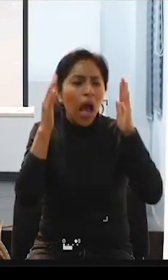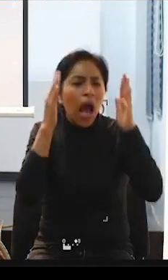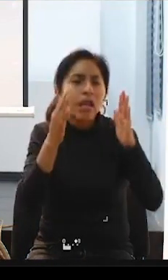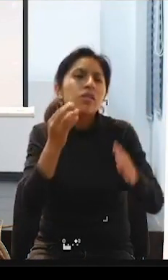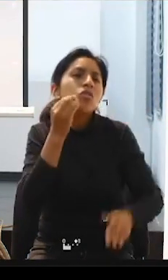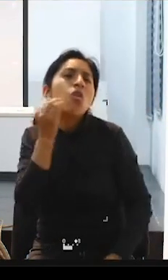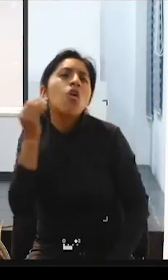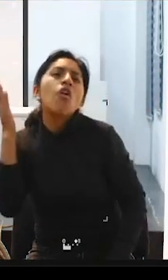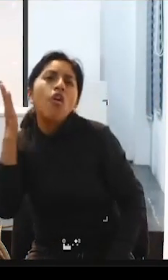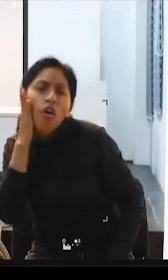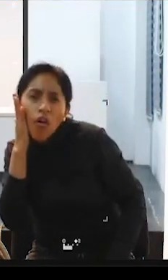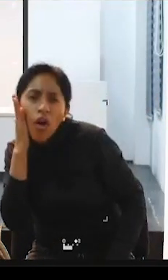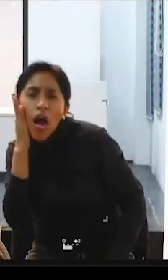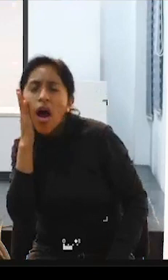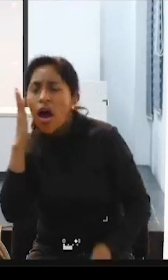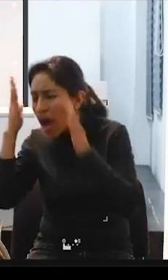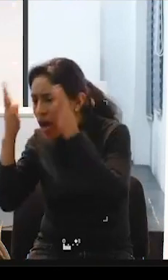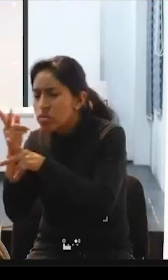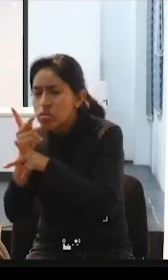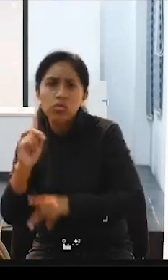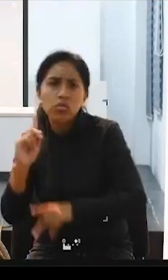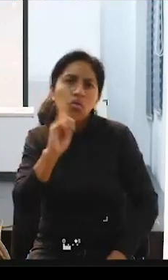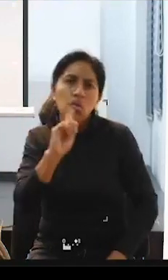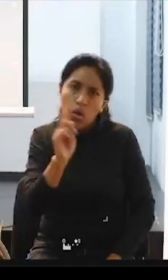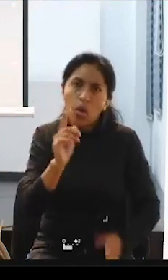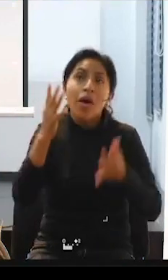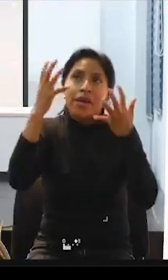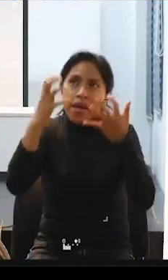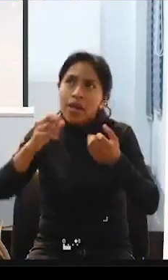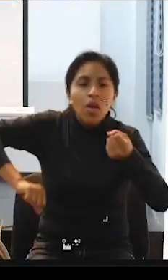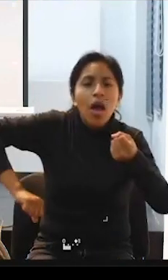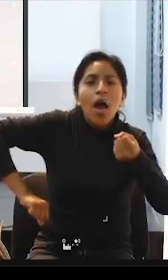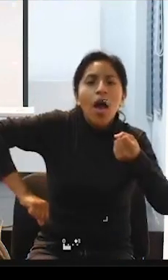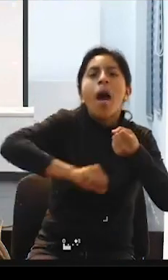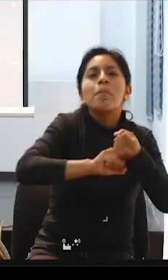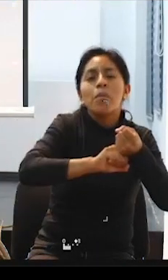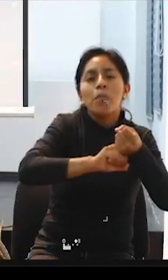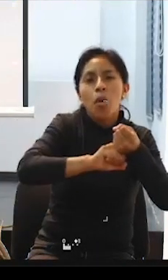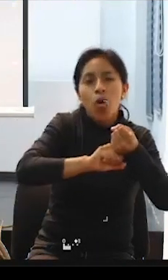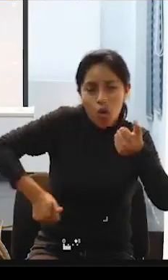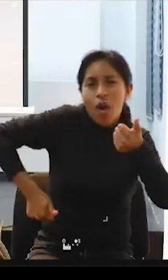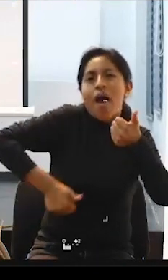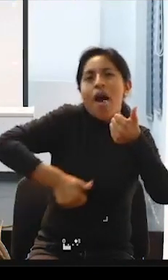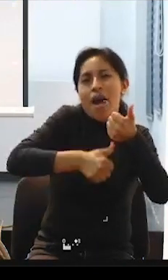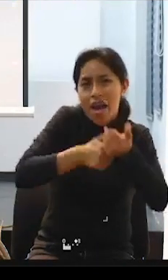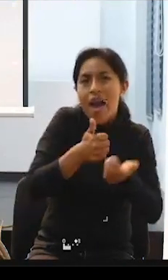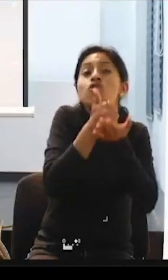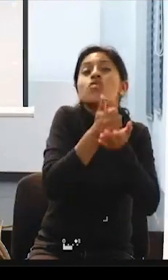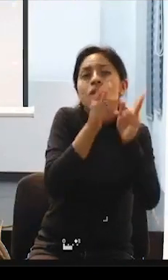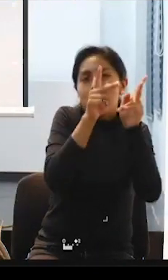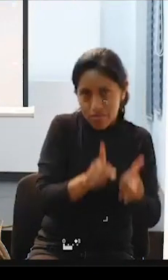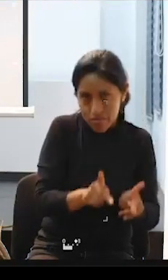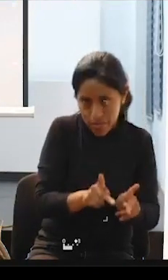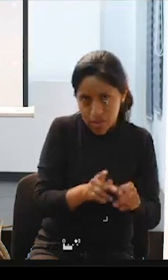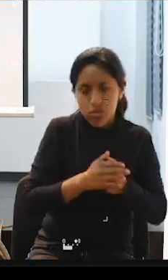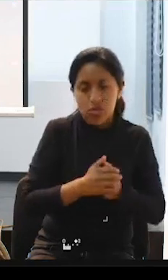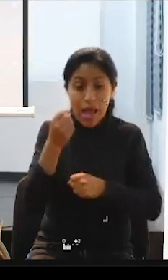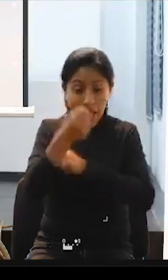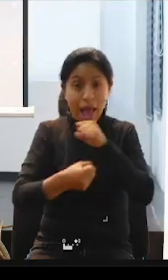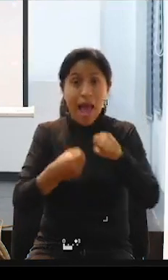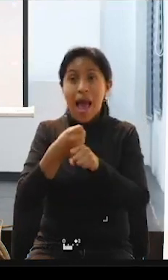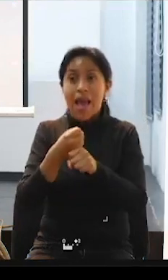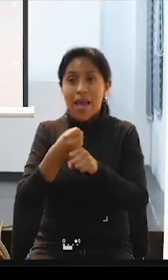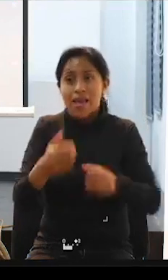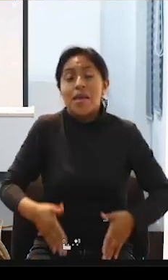queríamos poder hacer nuestras vidas con la asistencia personal. Esto fue en el 2006. Conseguimos que